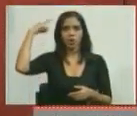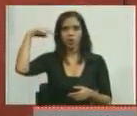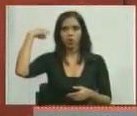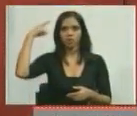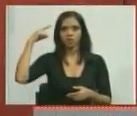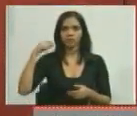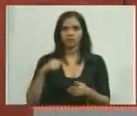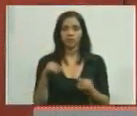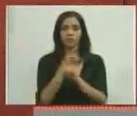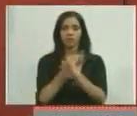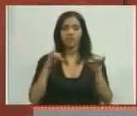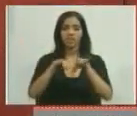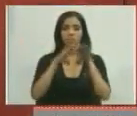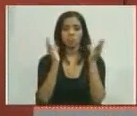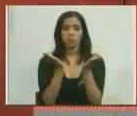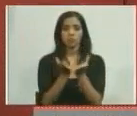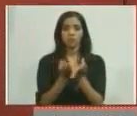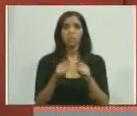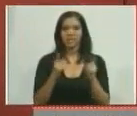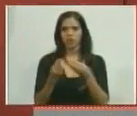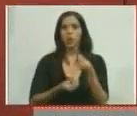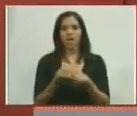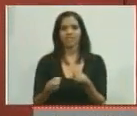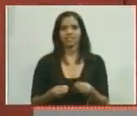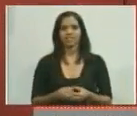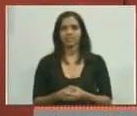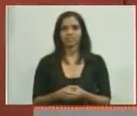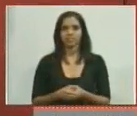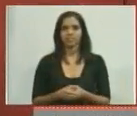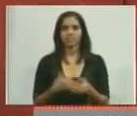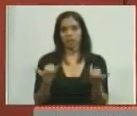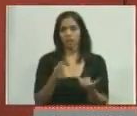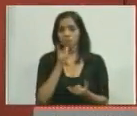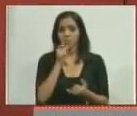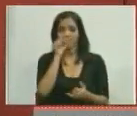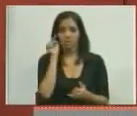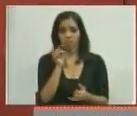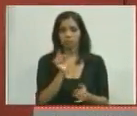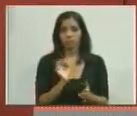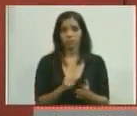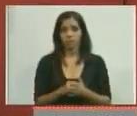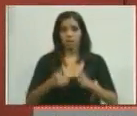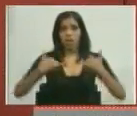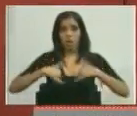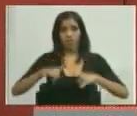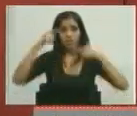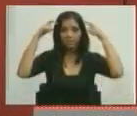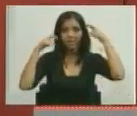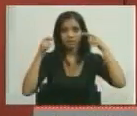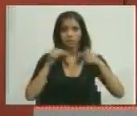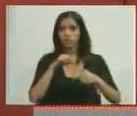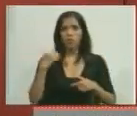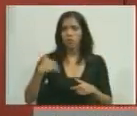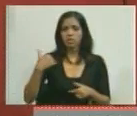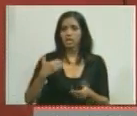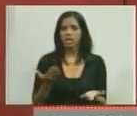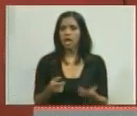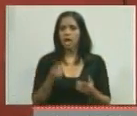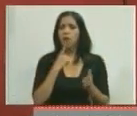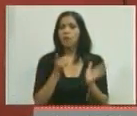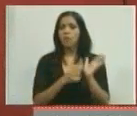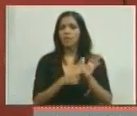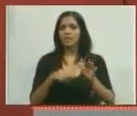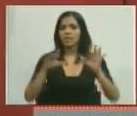Fin de mundo. Pero lo hacen. Ahora, yo pregunto. ¿Los hijos de los chavistas no tienen derecho a cumplir 15 años?